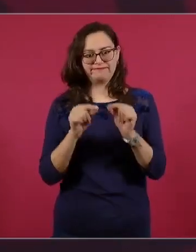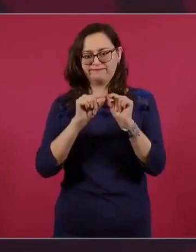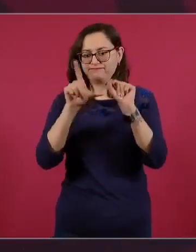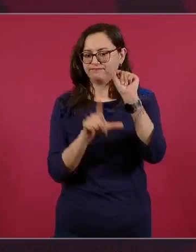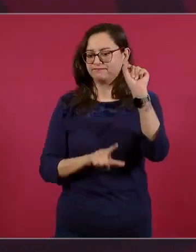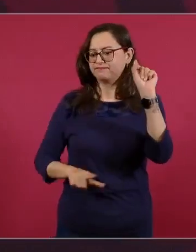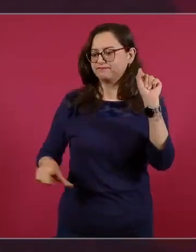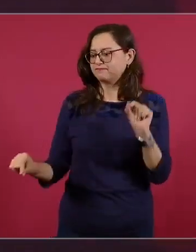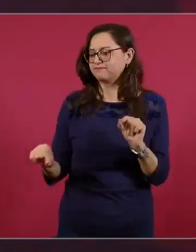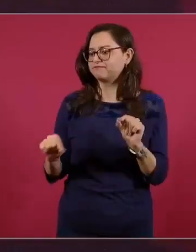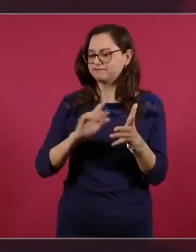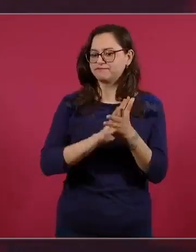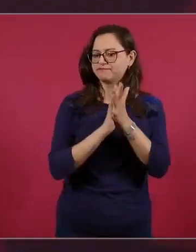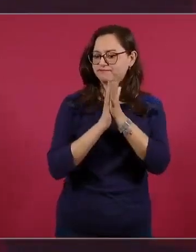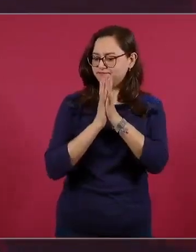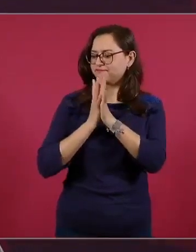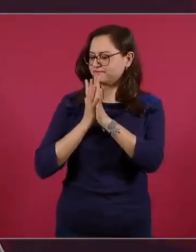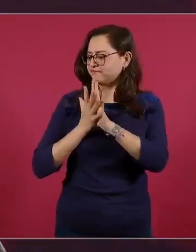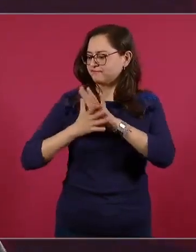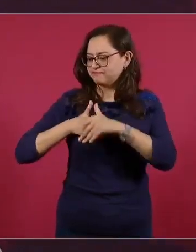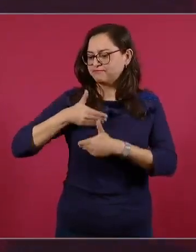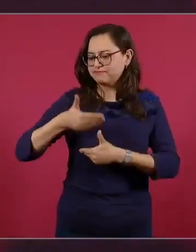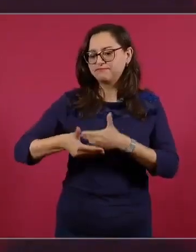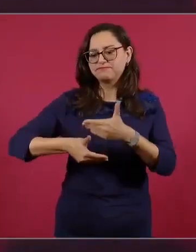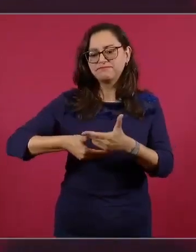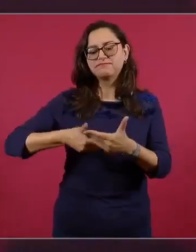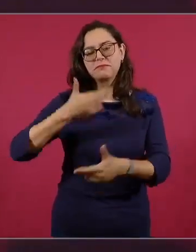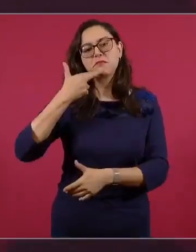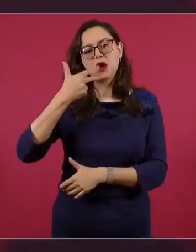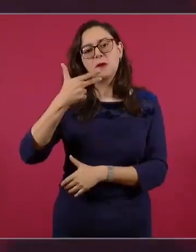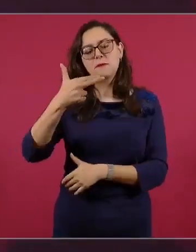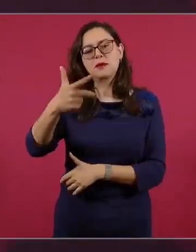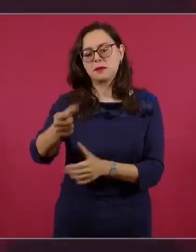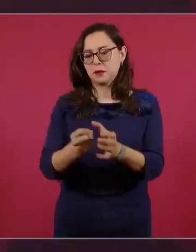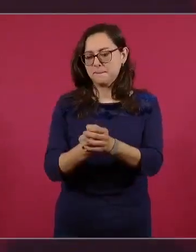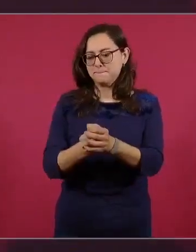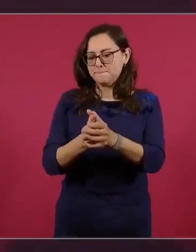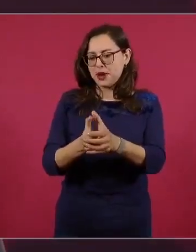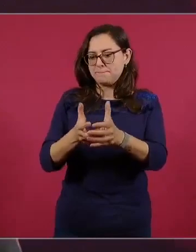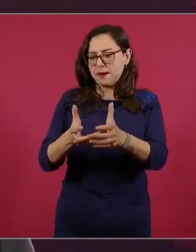en pleno crecimiento. Es